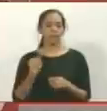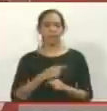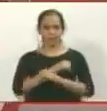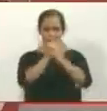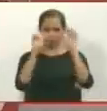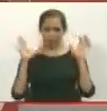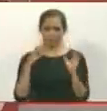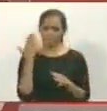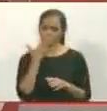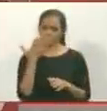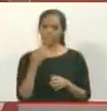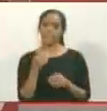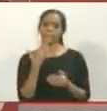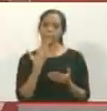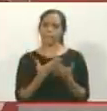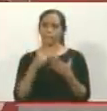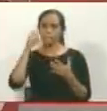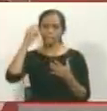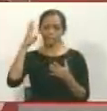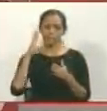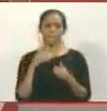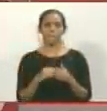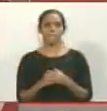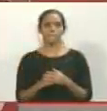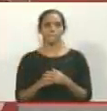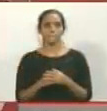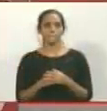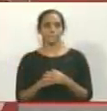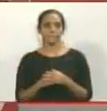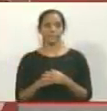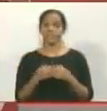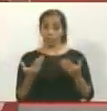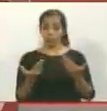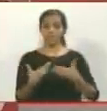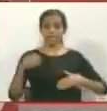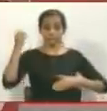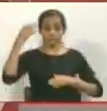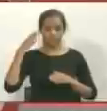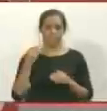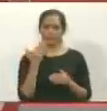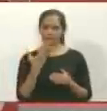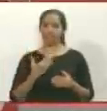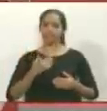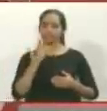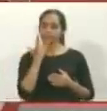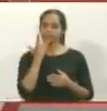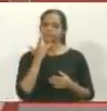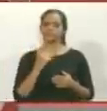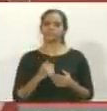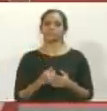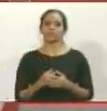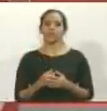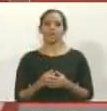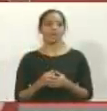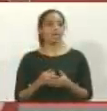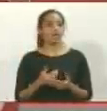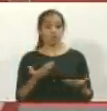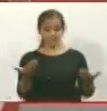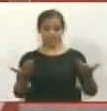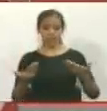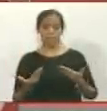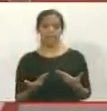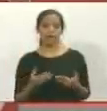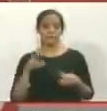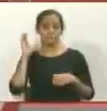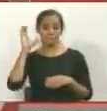inquietud, le pedimos a Dios que en estos momentos de oscuridad nos dé luces para afrontar con valentía y interesa el reto que se nos presenta